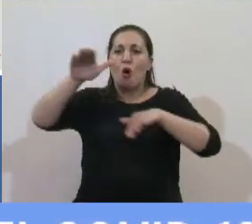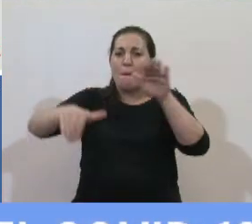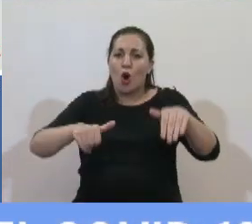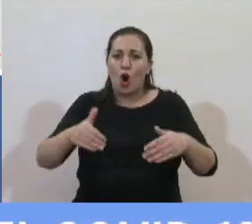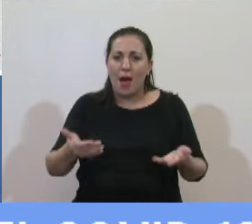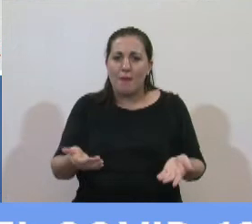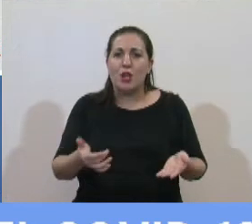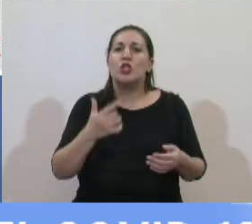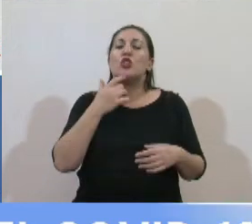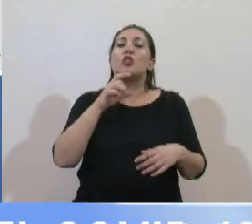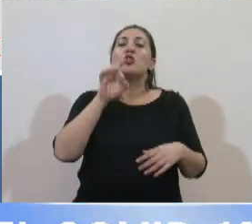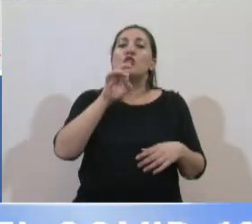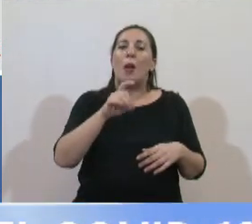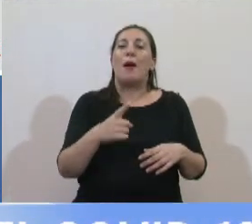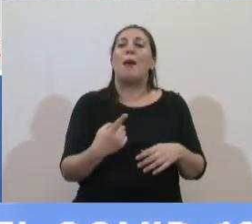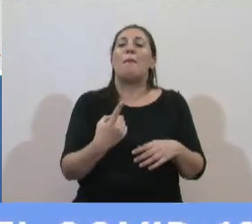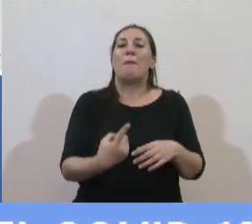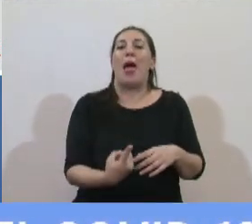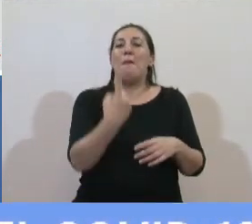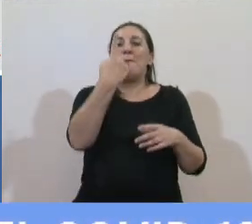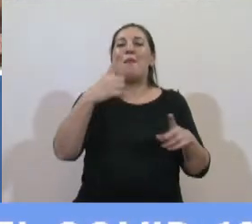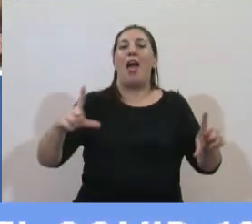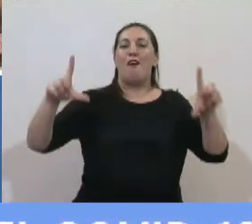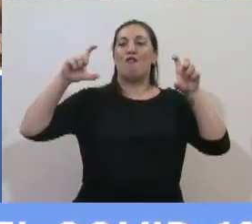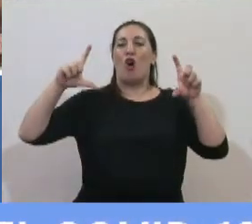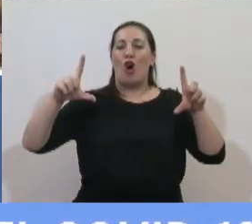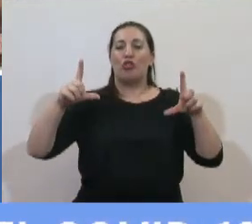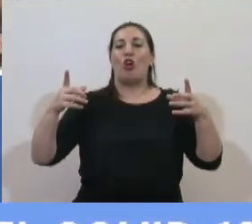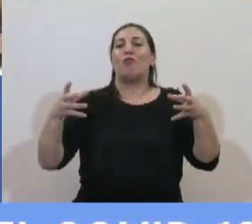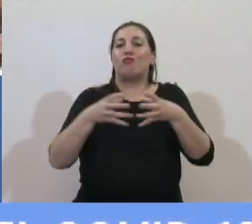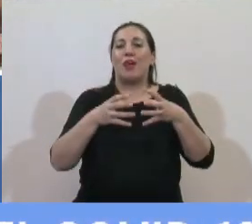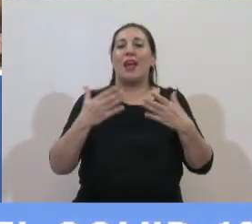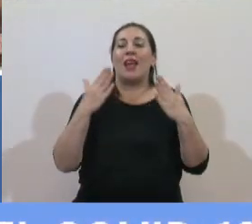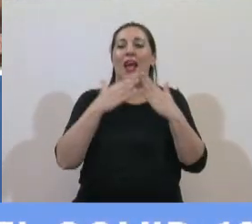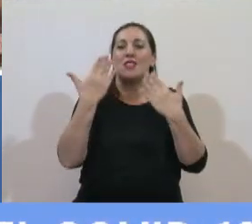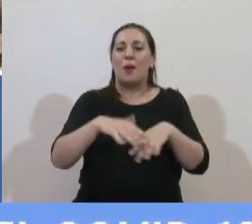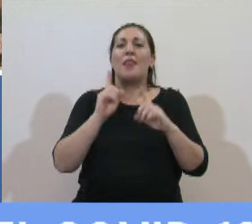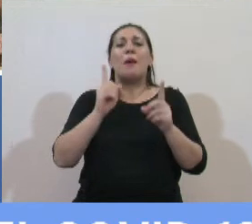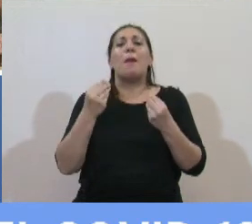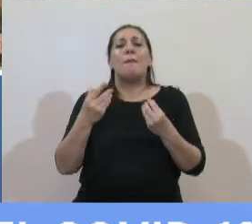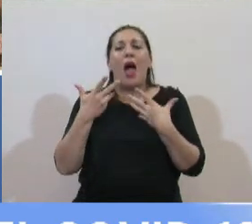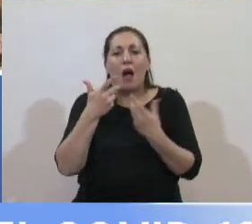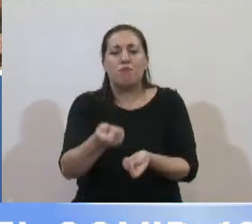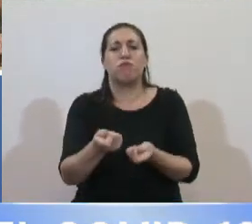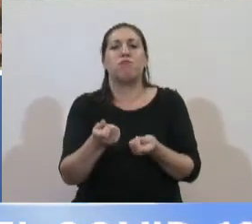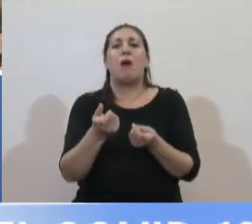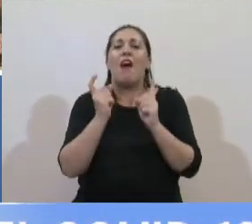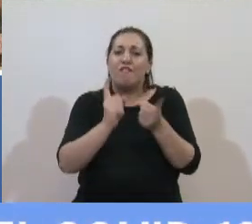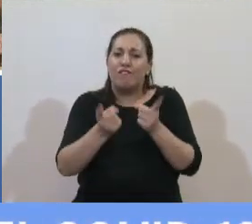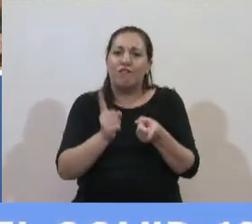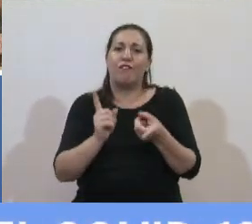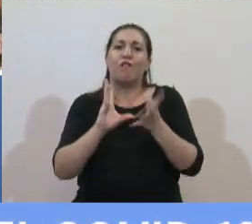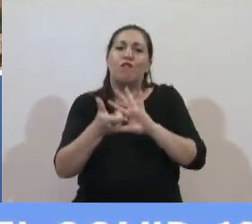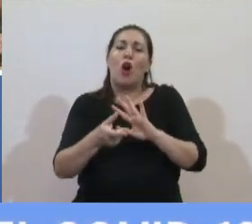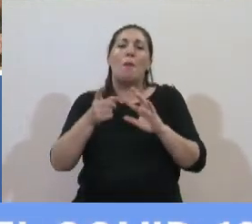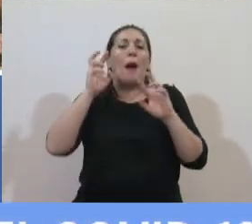una foto para la primera foto en la Casa Rosada para acompañar el aislamiento para sostener las medidas sanitarias no